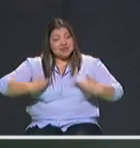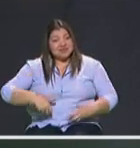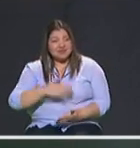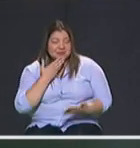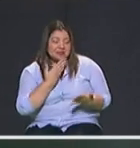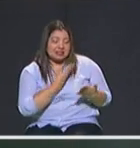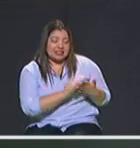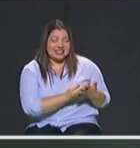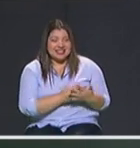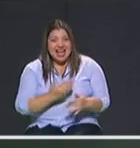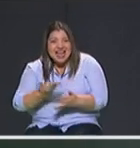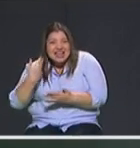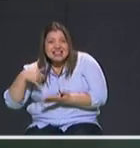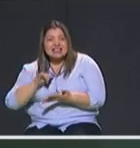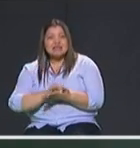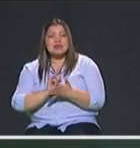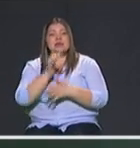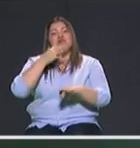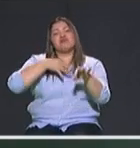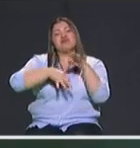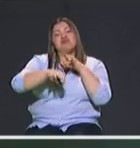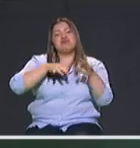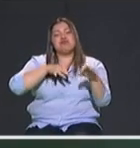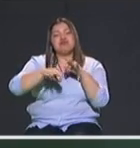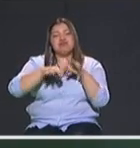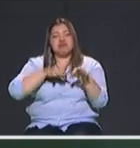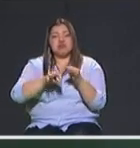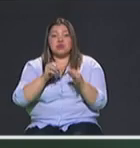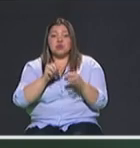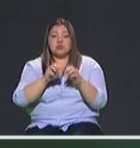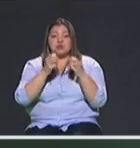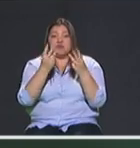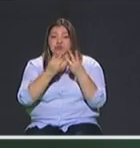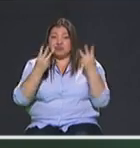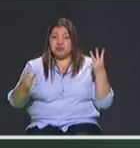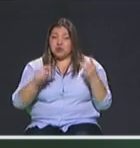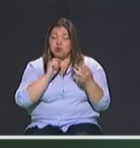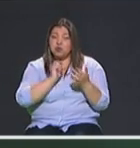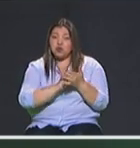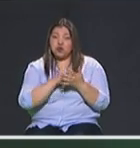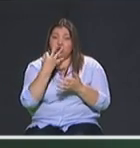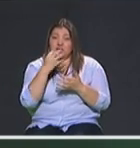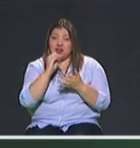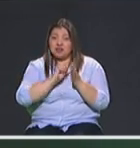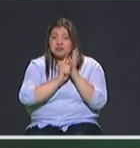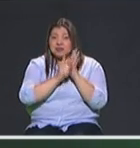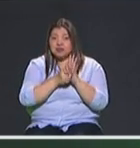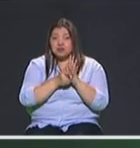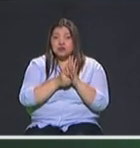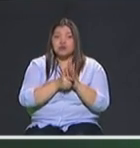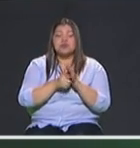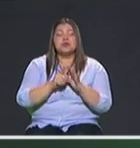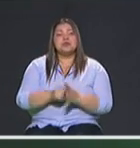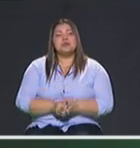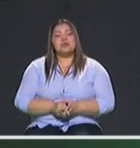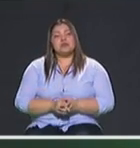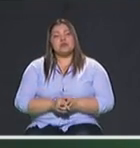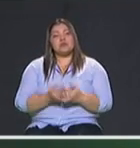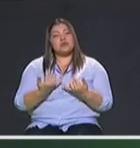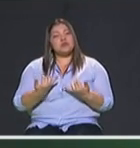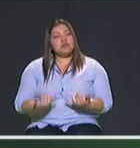principio de esta transmisión en vivo y en directo a través de minuto30.com y de Telemedellín para este debate ciudadano tenemos